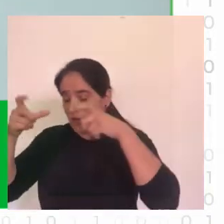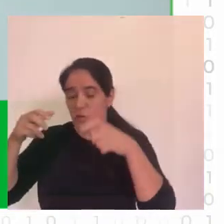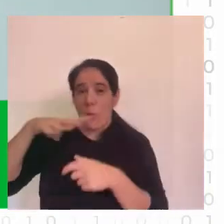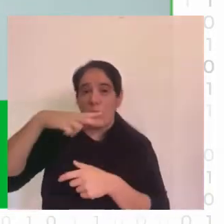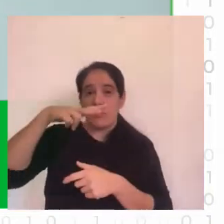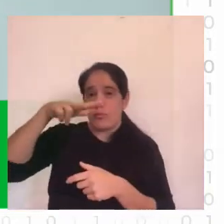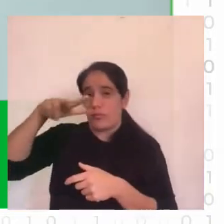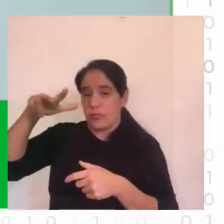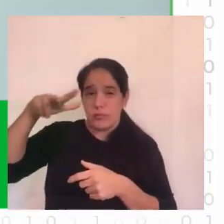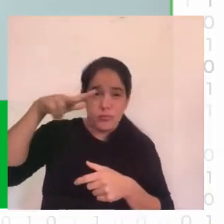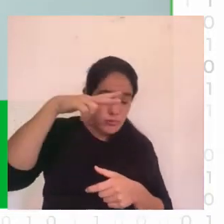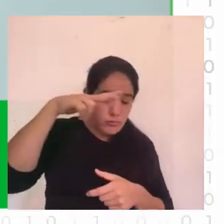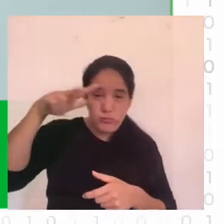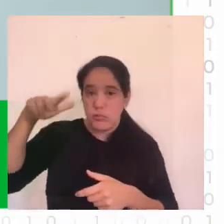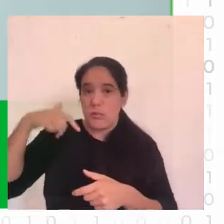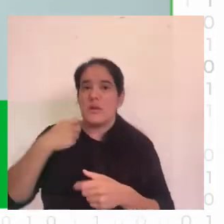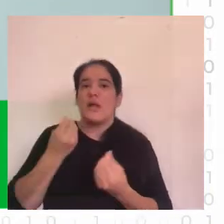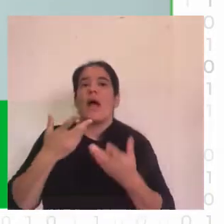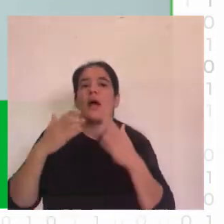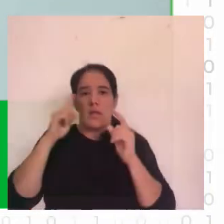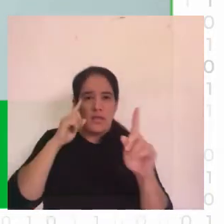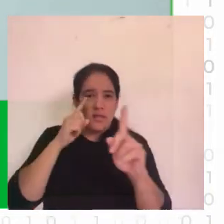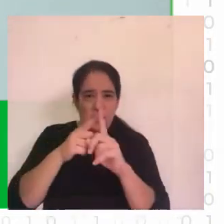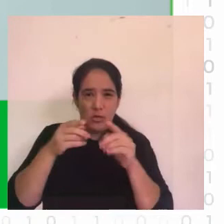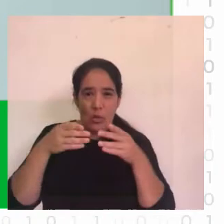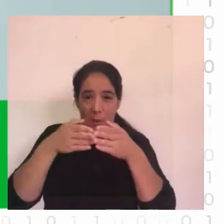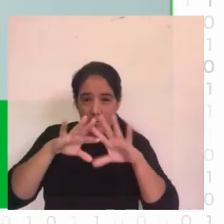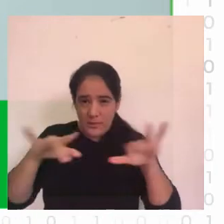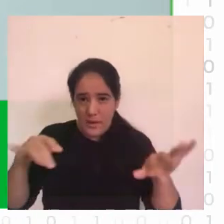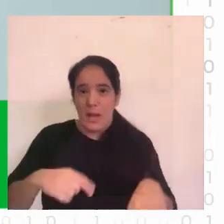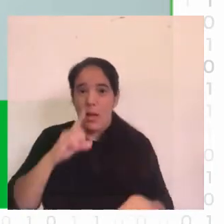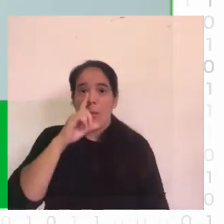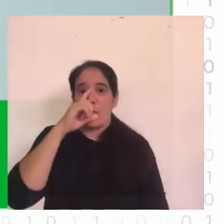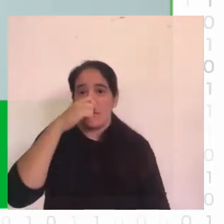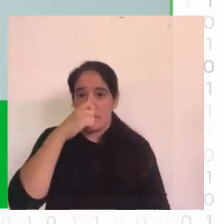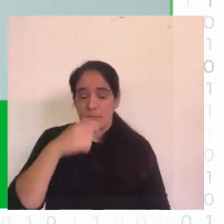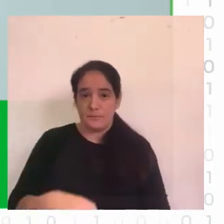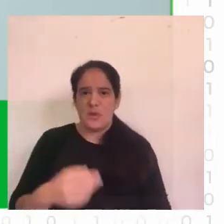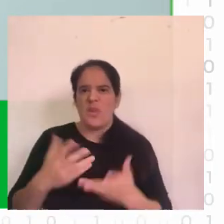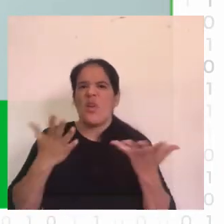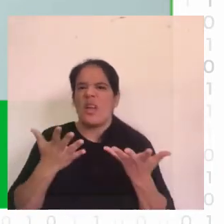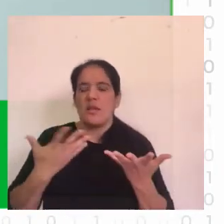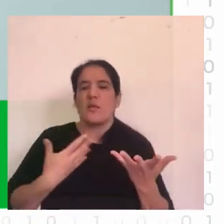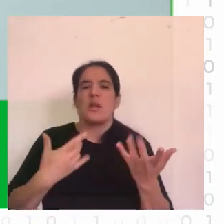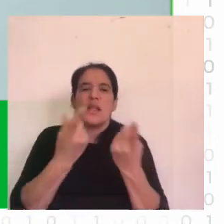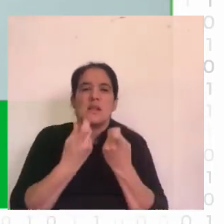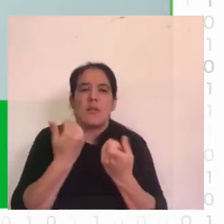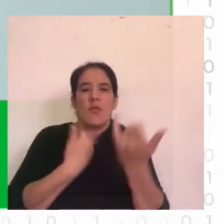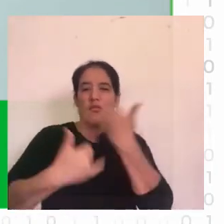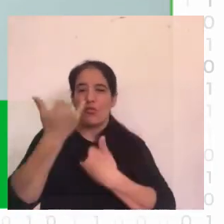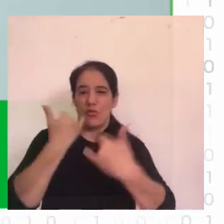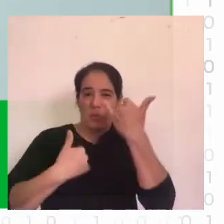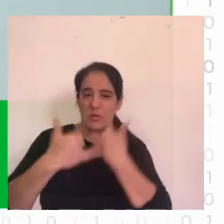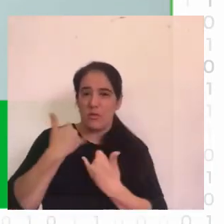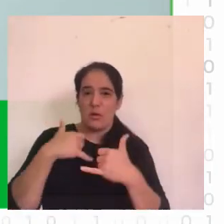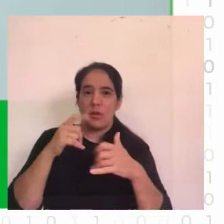se limitó en la detección de piscinas en fotos aéreas de Montevideo con esto buscamos generar información que contribuya a mejorar la gestión pública y la toma